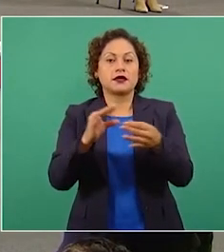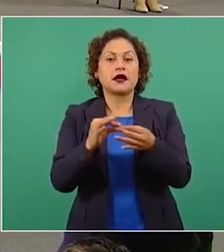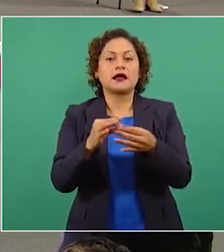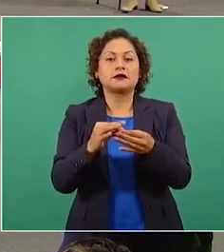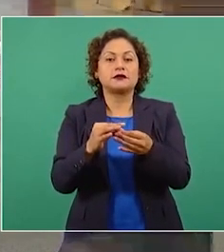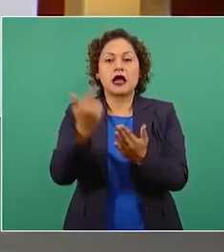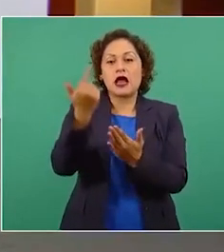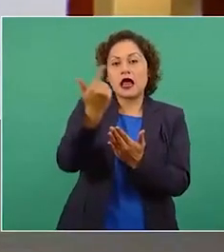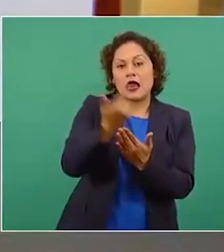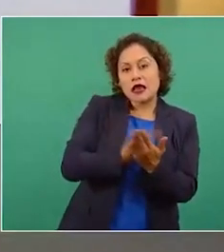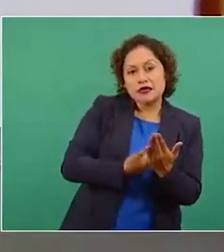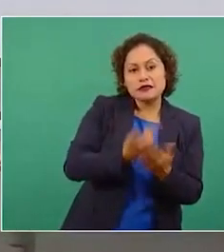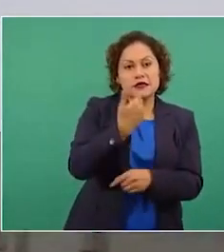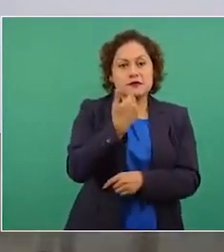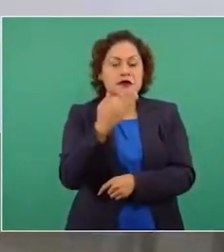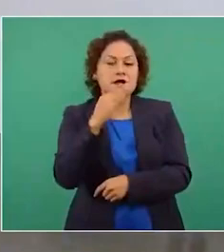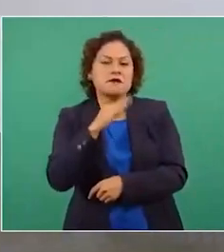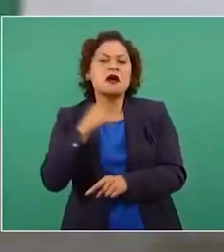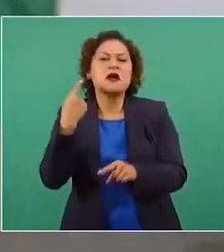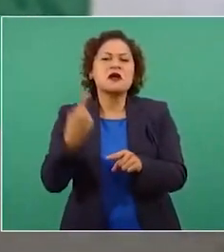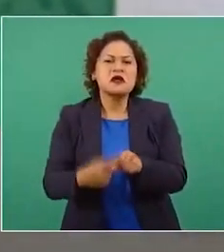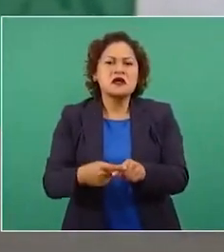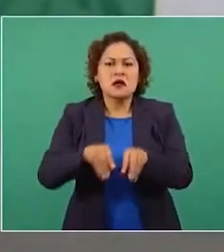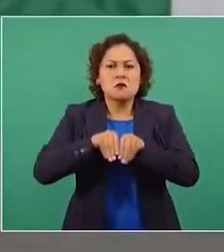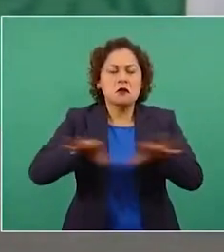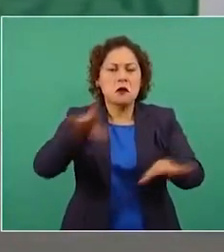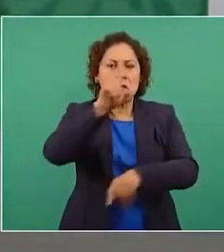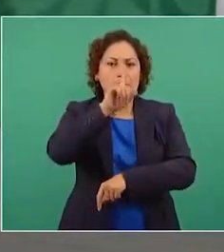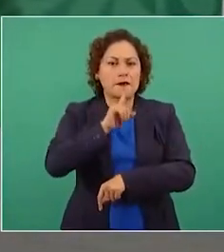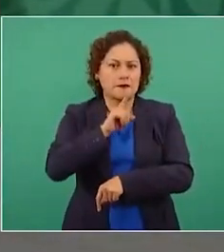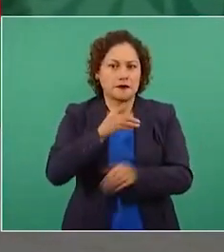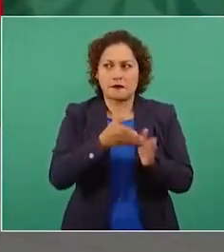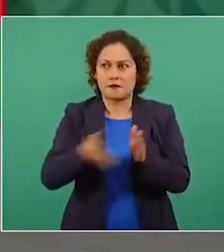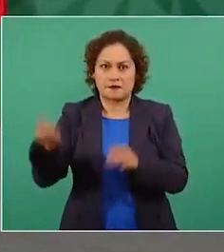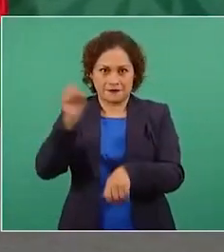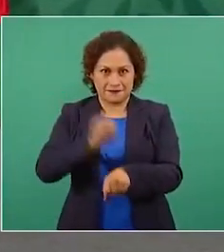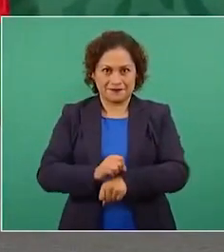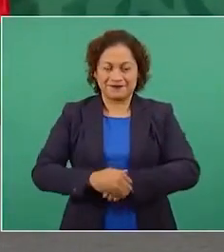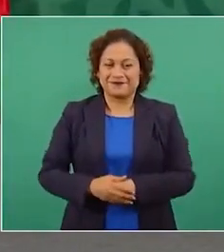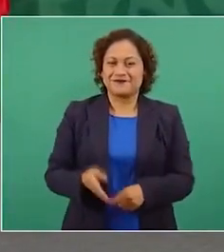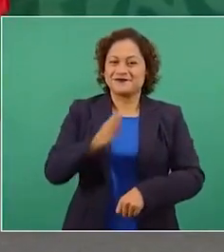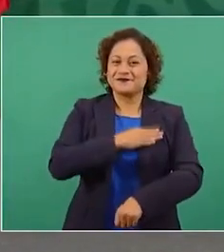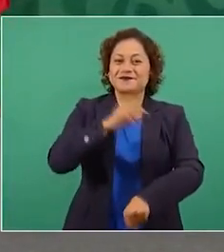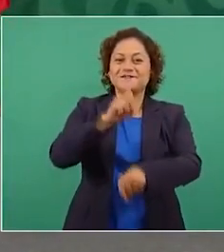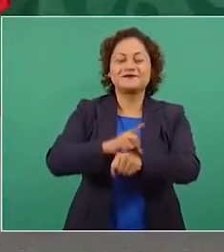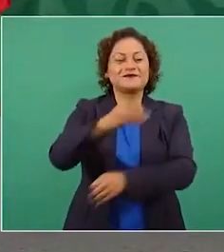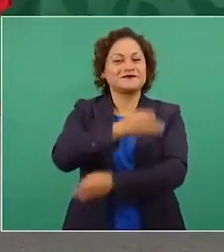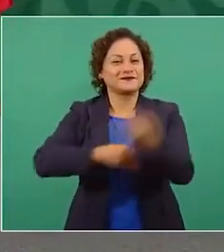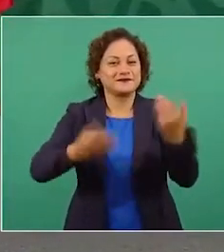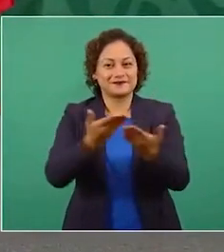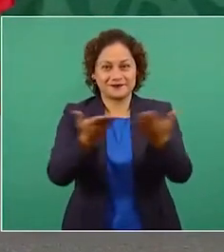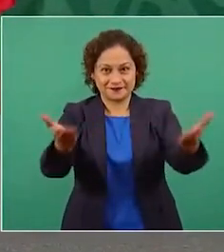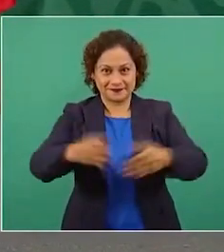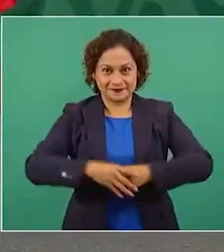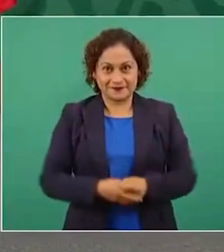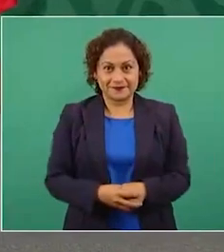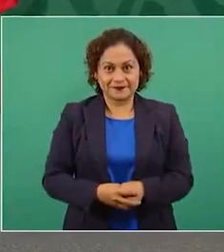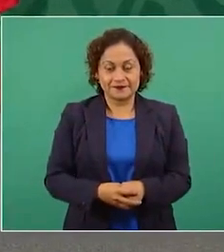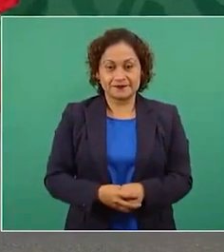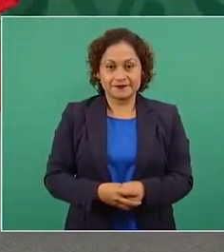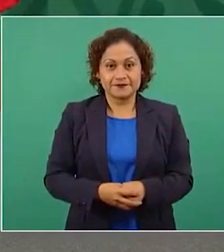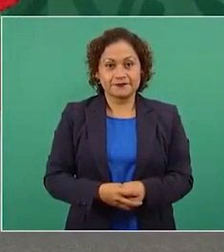de la semana. Buenos días a todas y todos. Los medios de